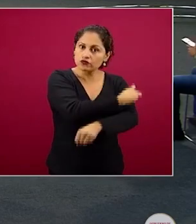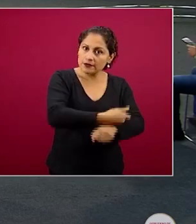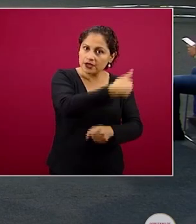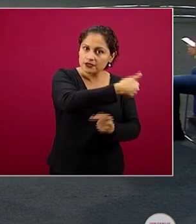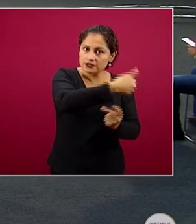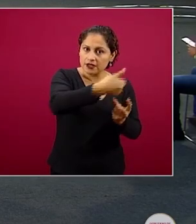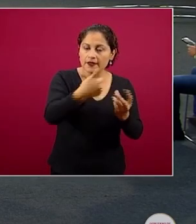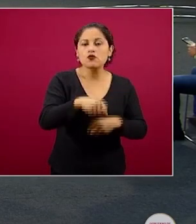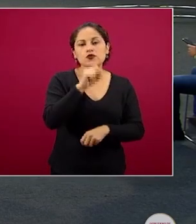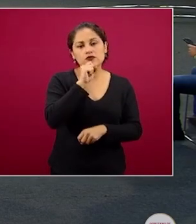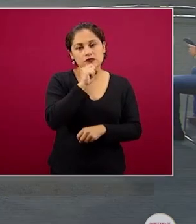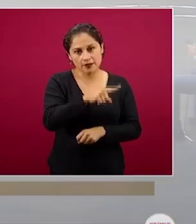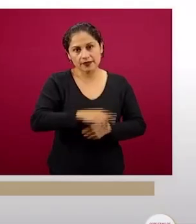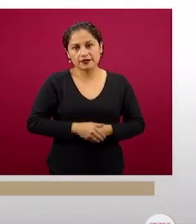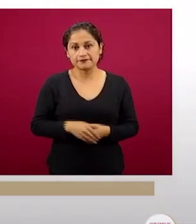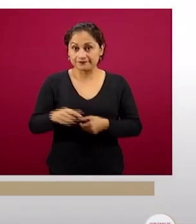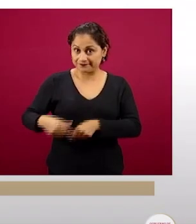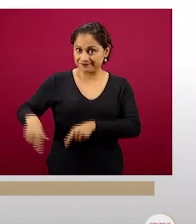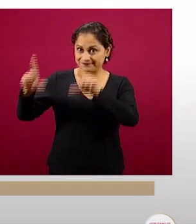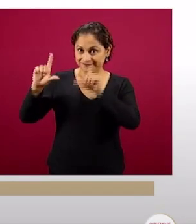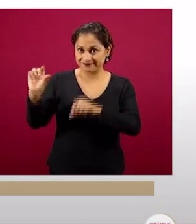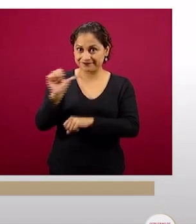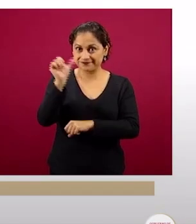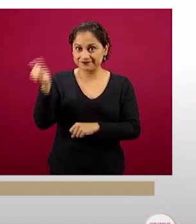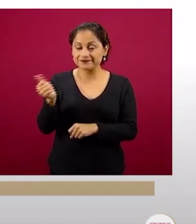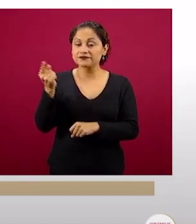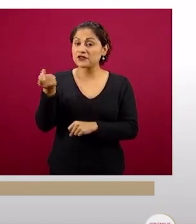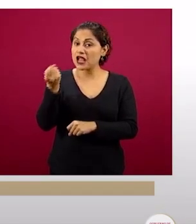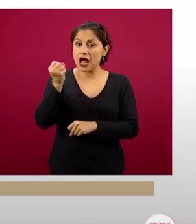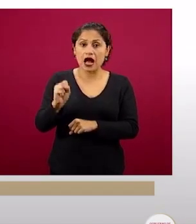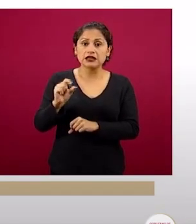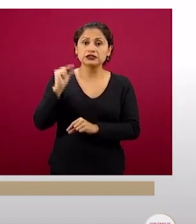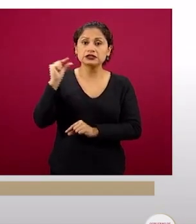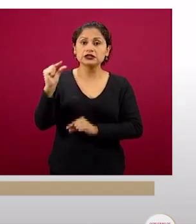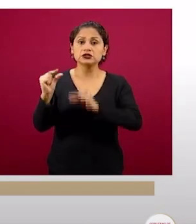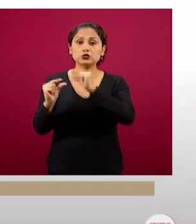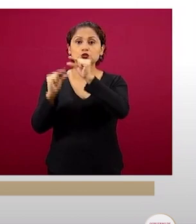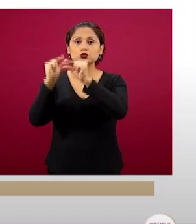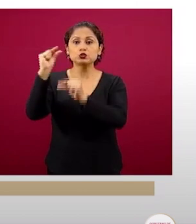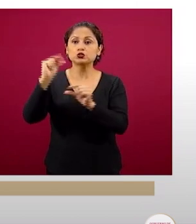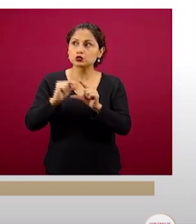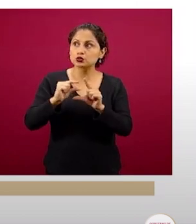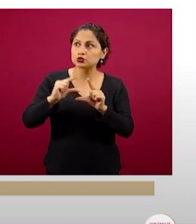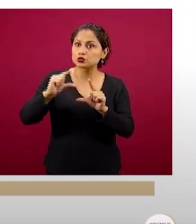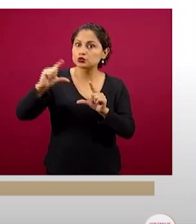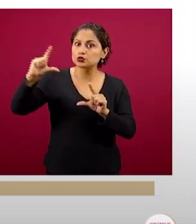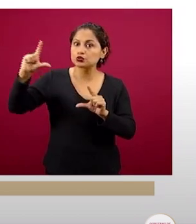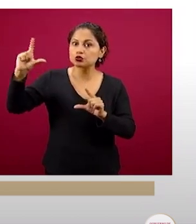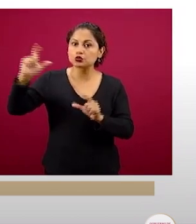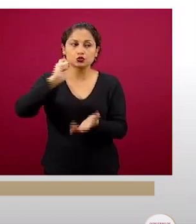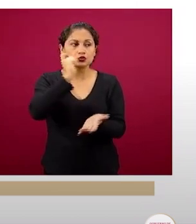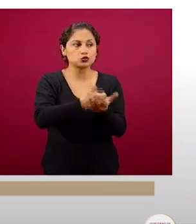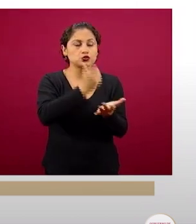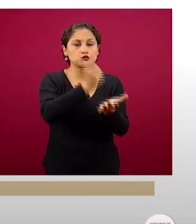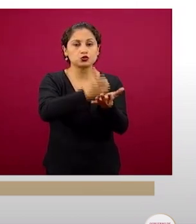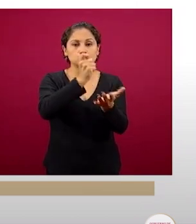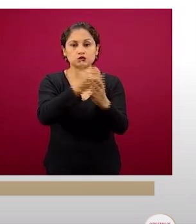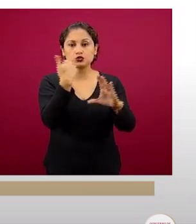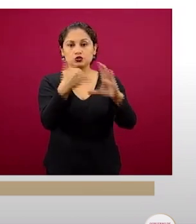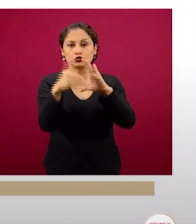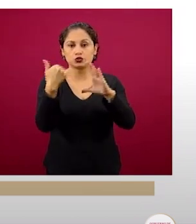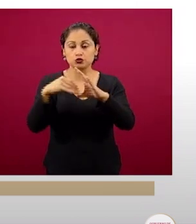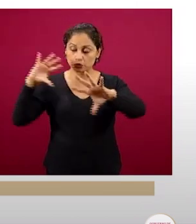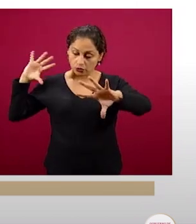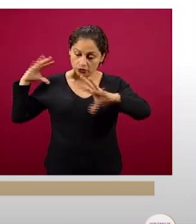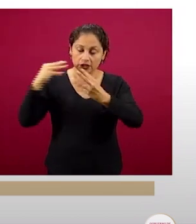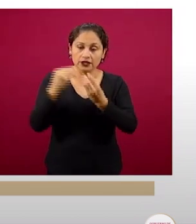Esta es la forma como se ha ido incrementando el pago de estos créditos, el monto al día de hoy de